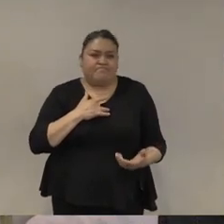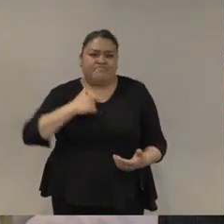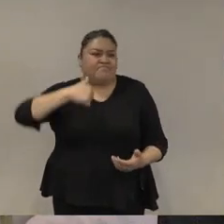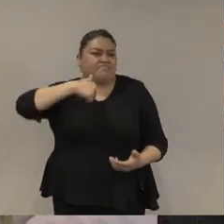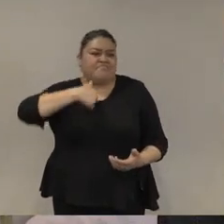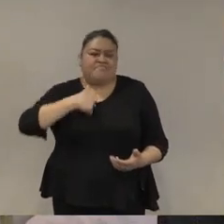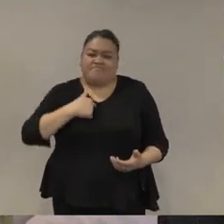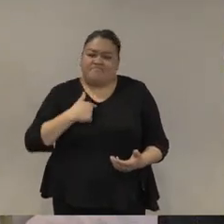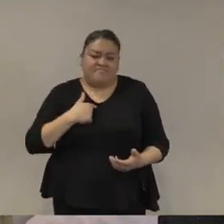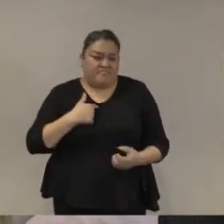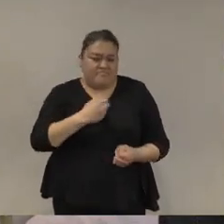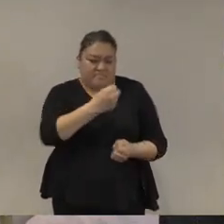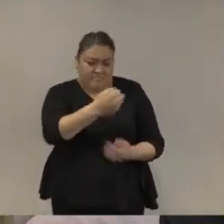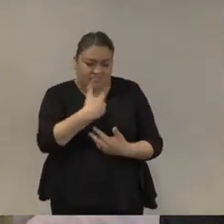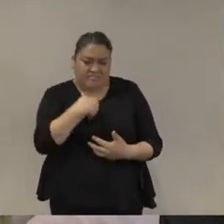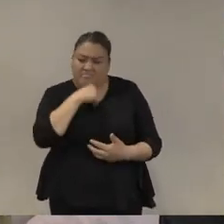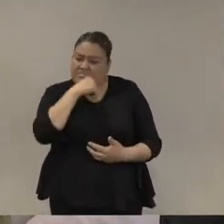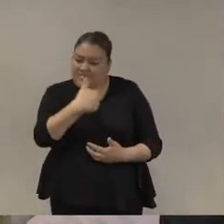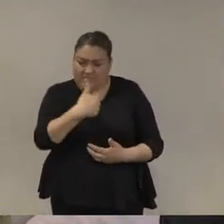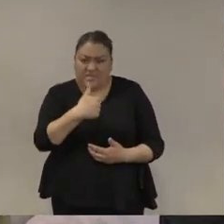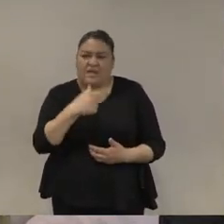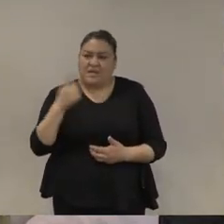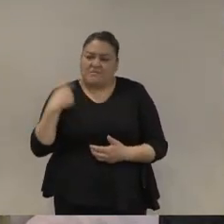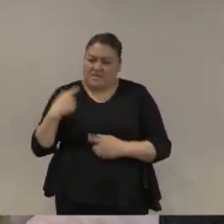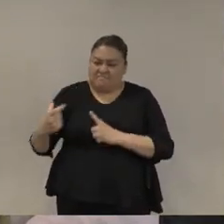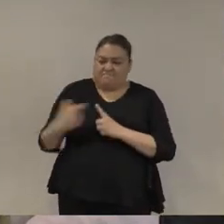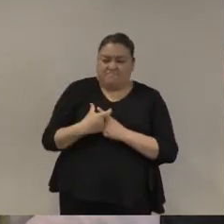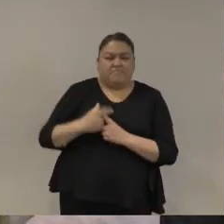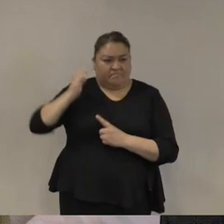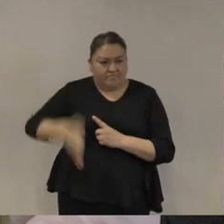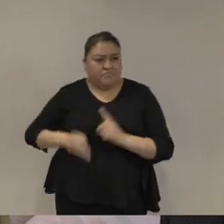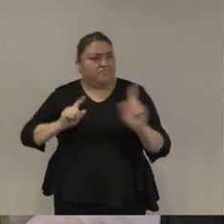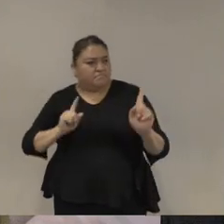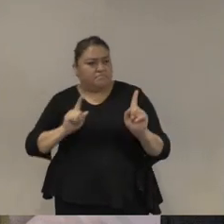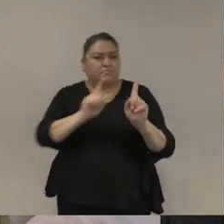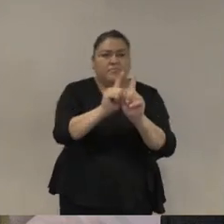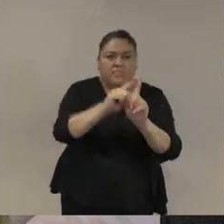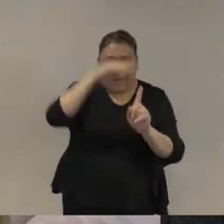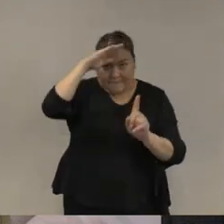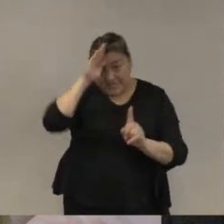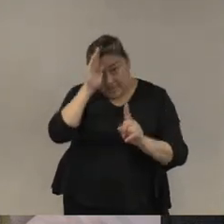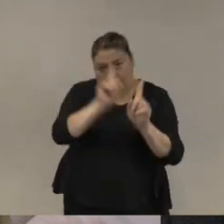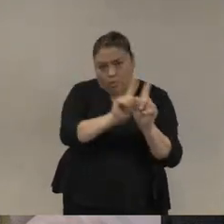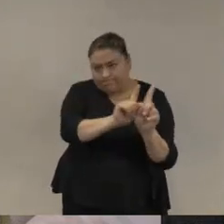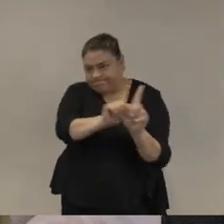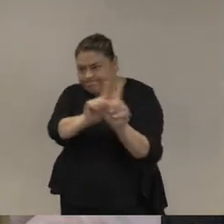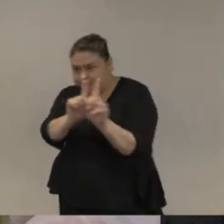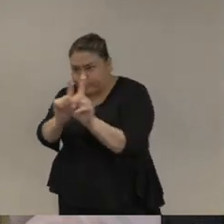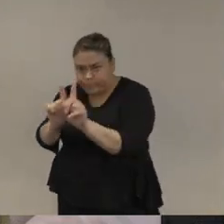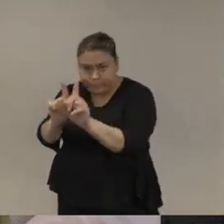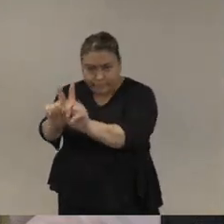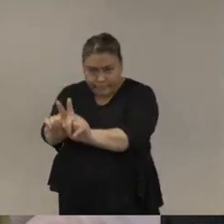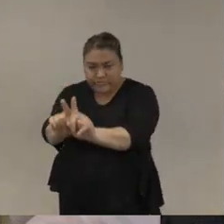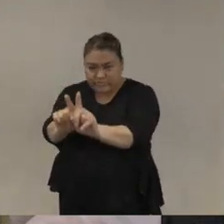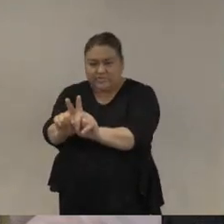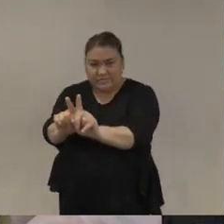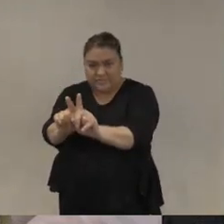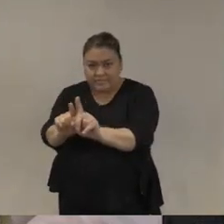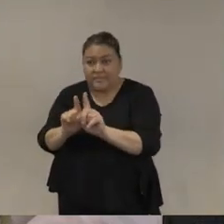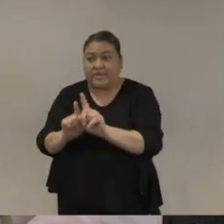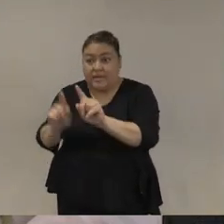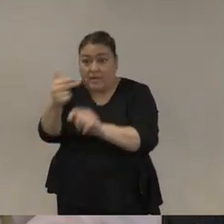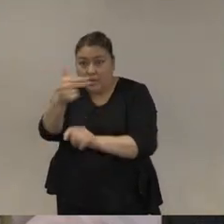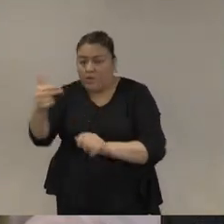dejar abandonado y es de esa manera que logra sobremontar la amenaza y la oferta